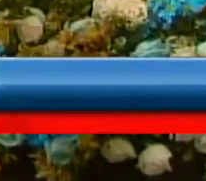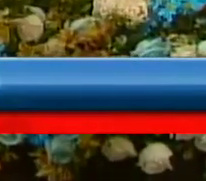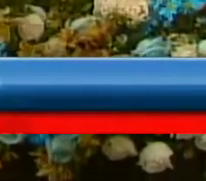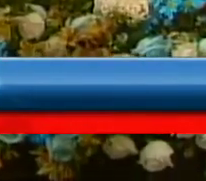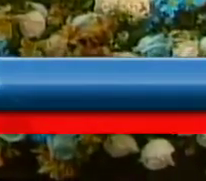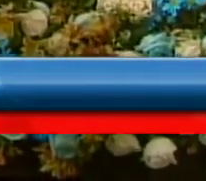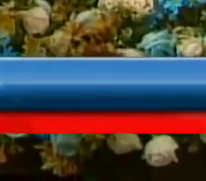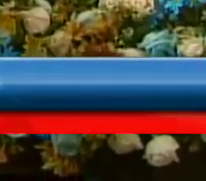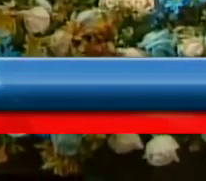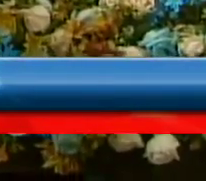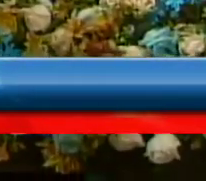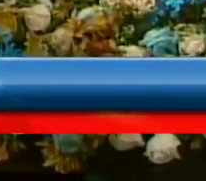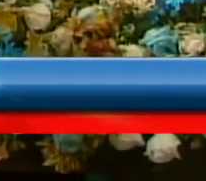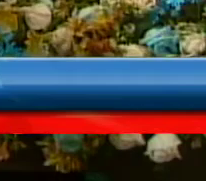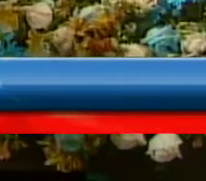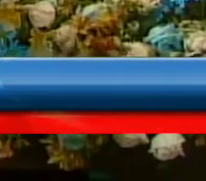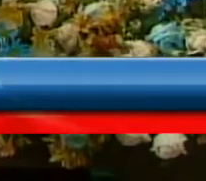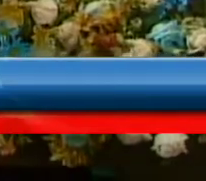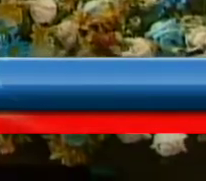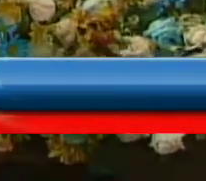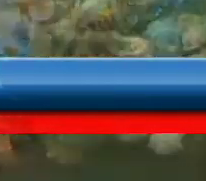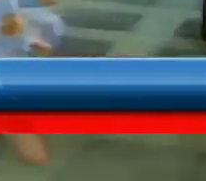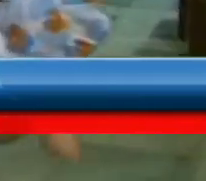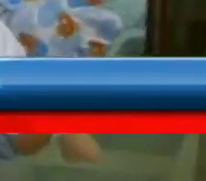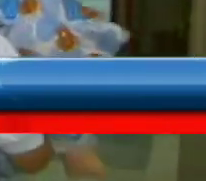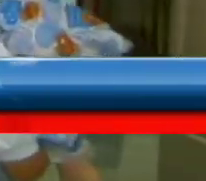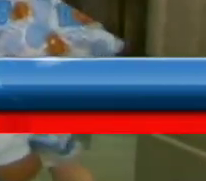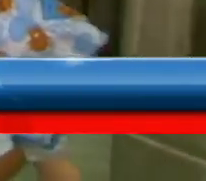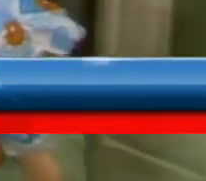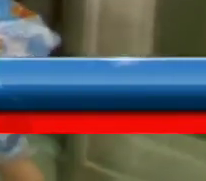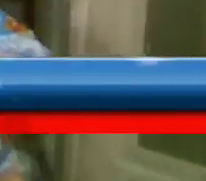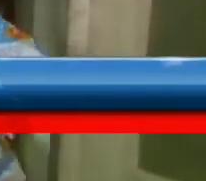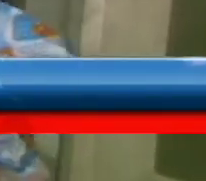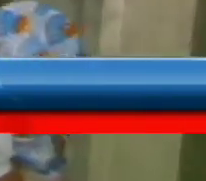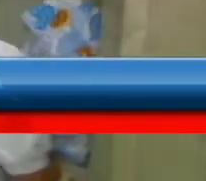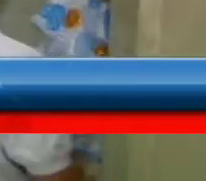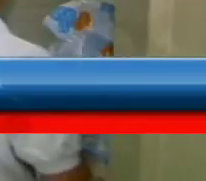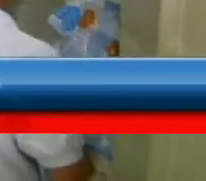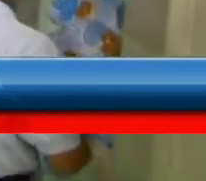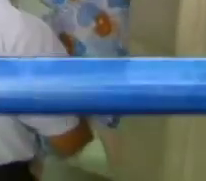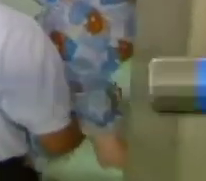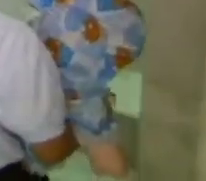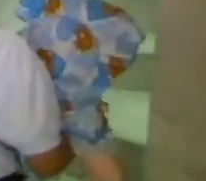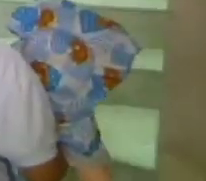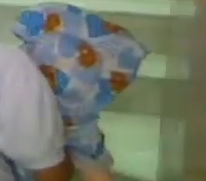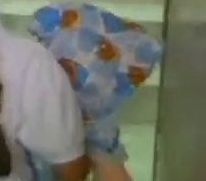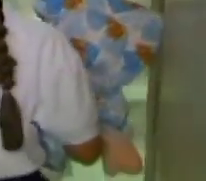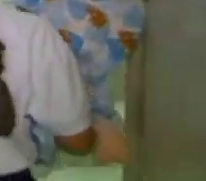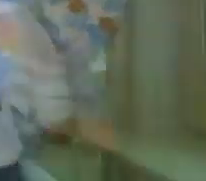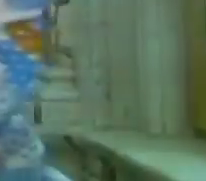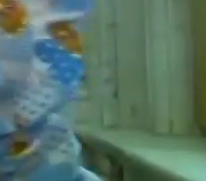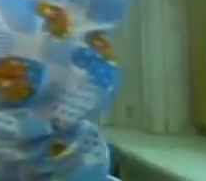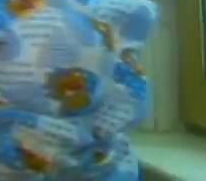Virgen Milagrosa, conozca la historia de una pequeña que pidió a la chinita que curara a su mamá.